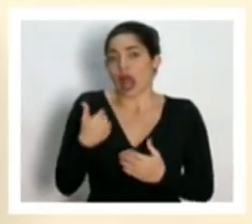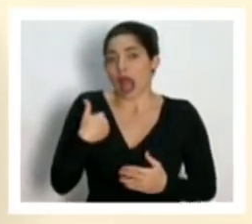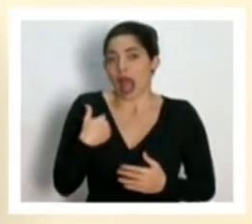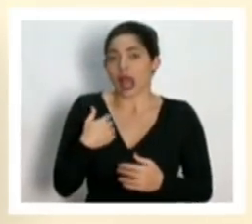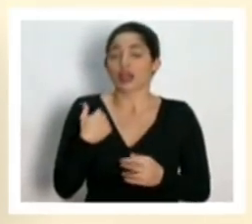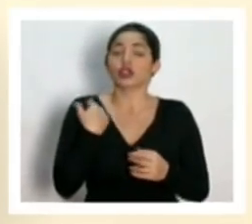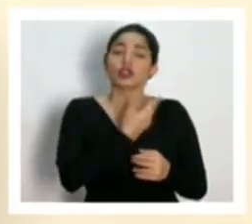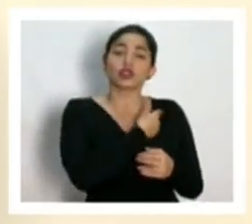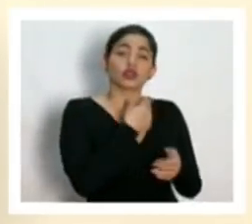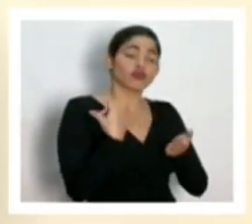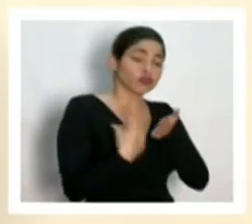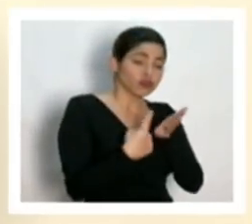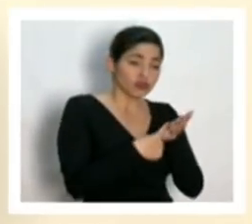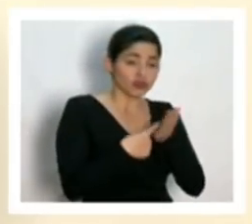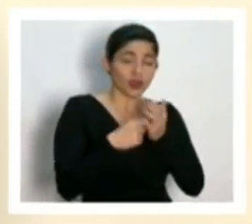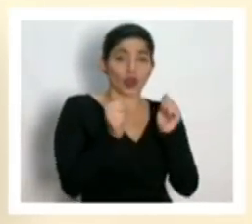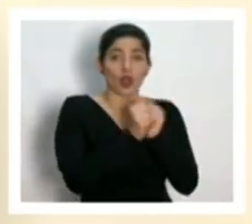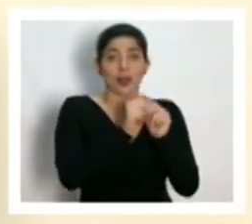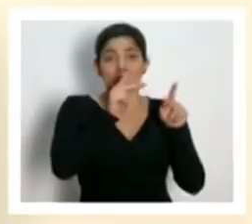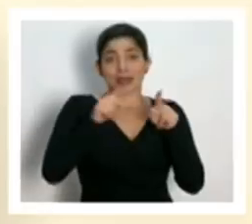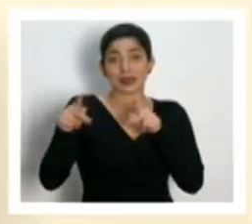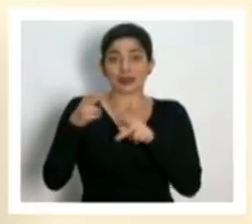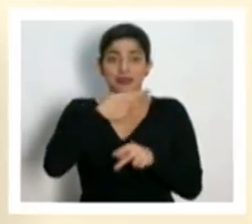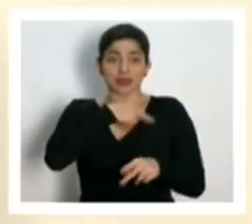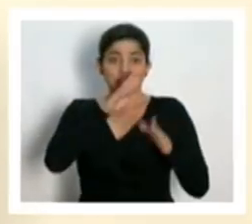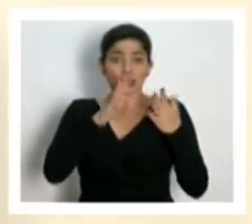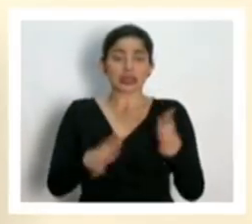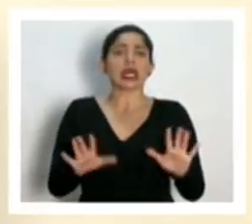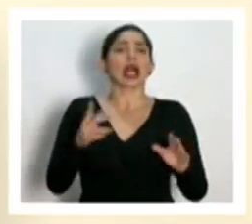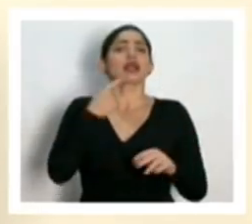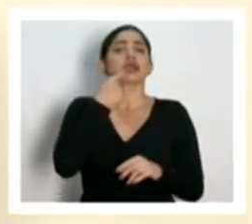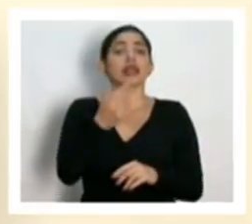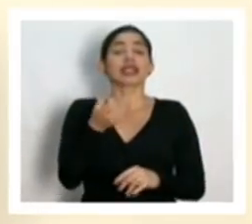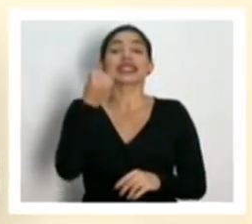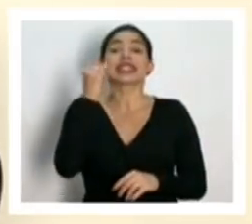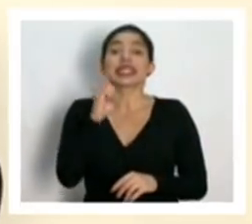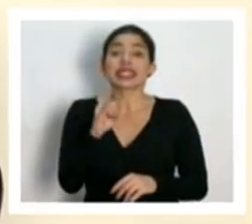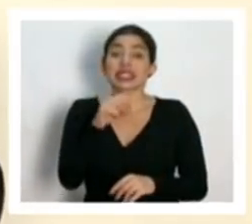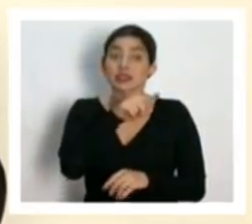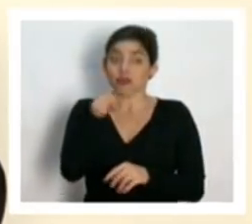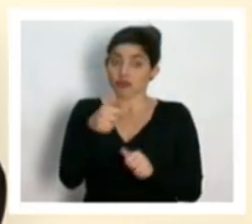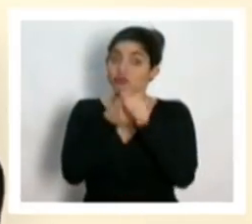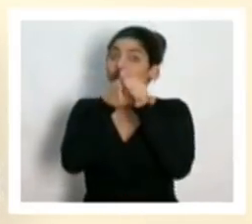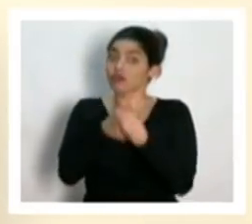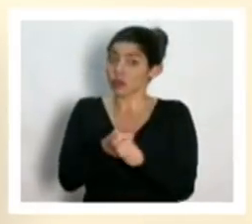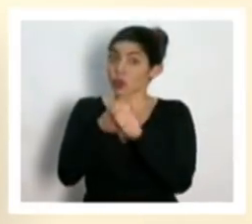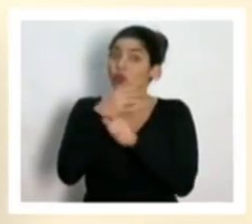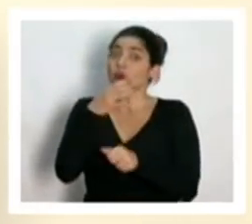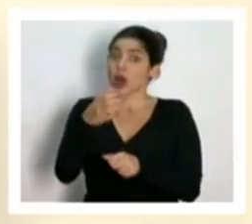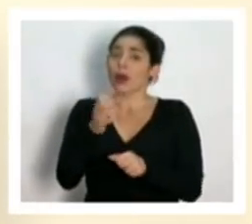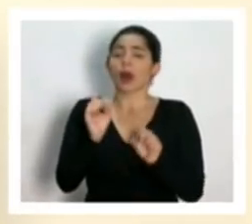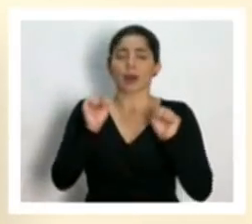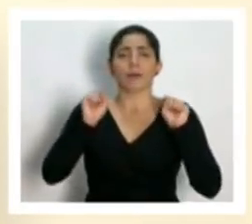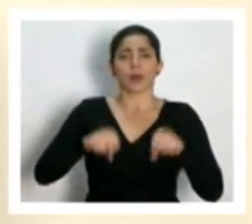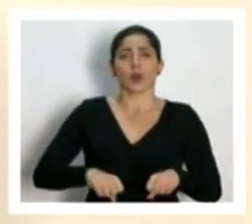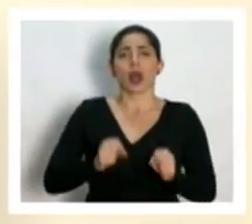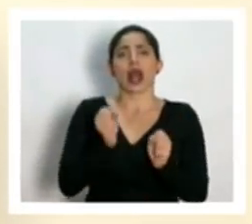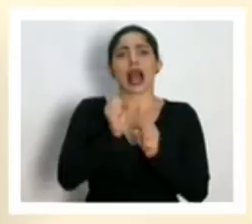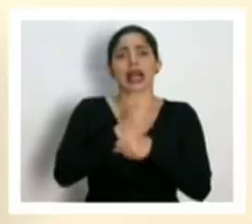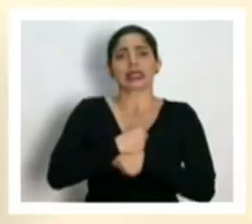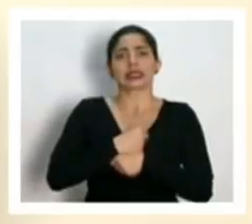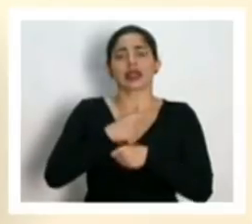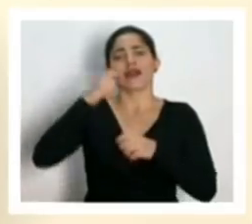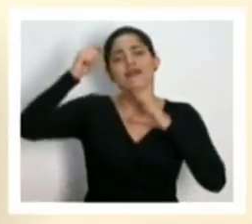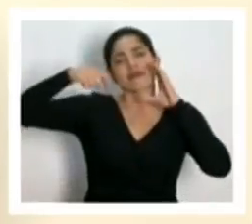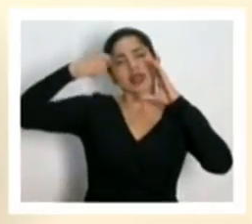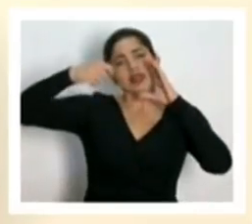conversación que hemos tenido con autoridades religiosas hemos dicho que mientras siguen las recomendaciones es posible hacer un